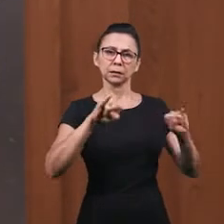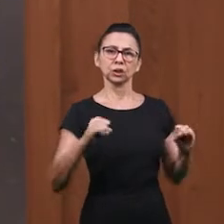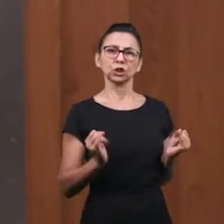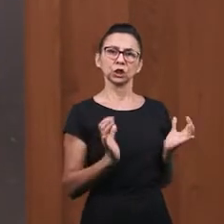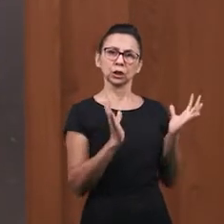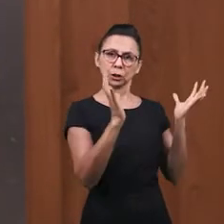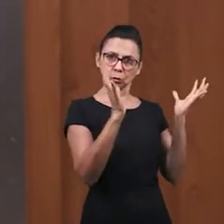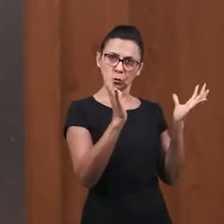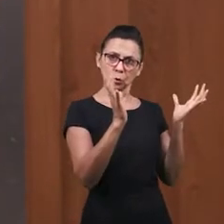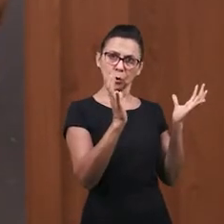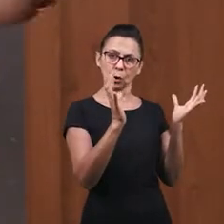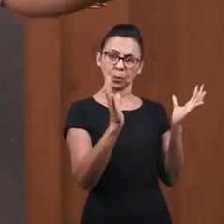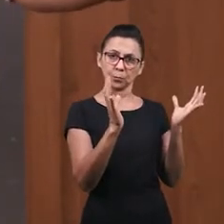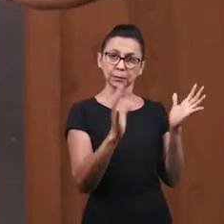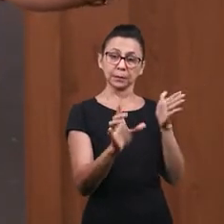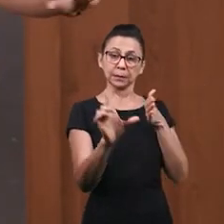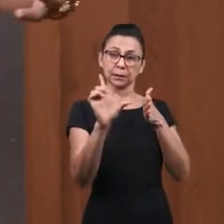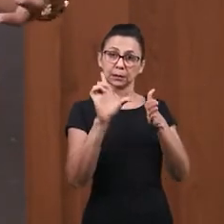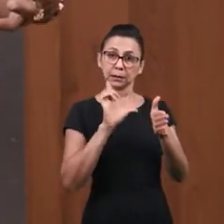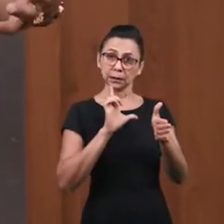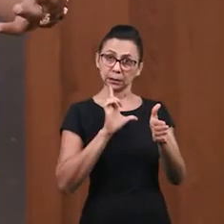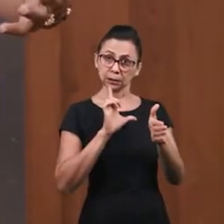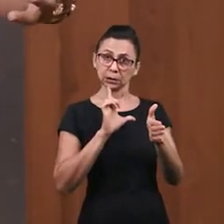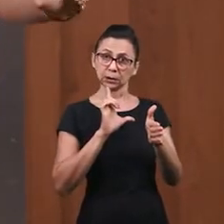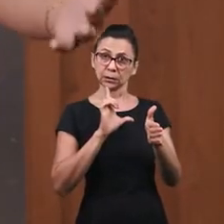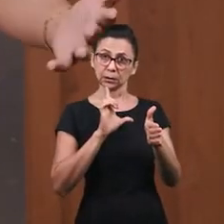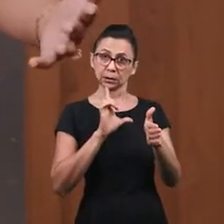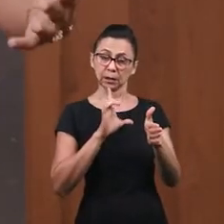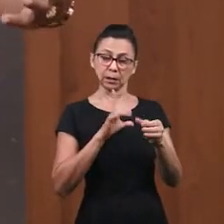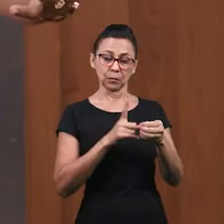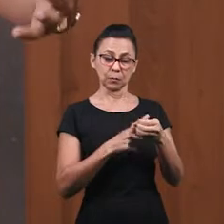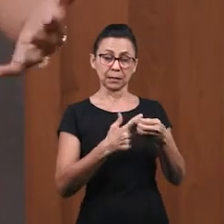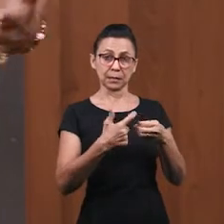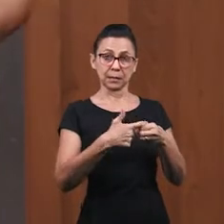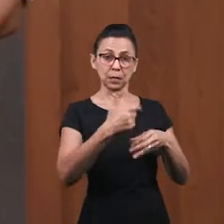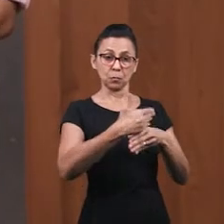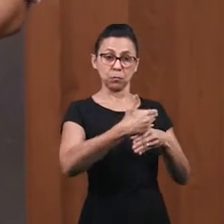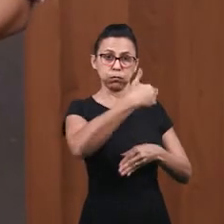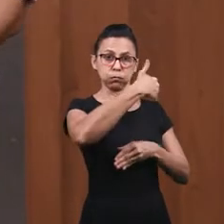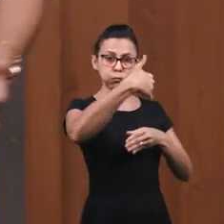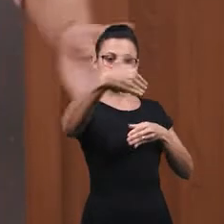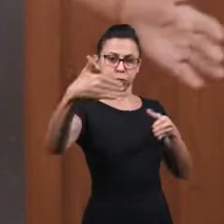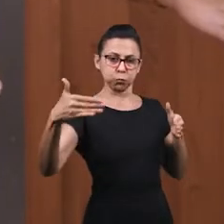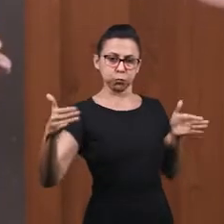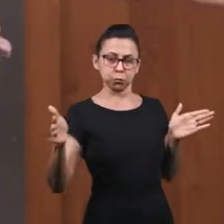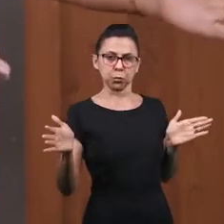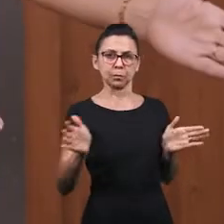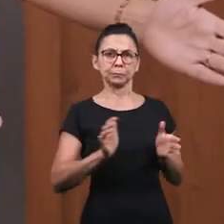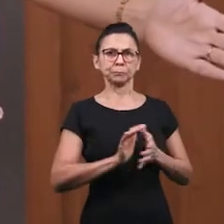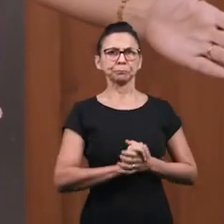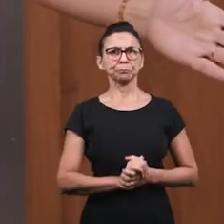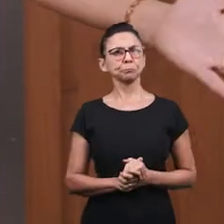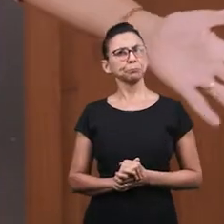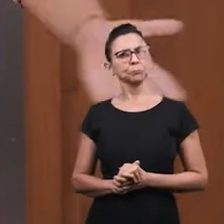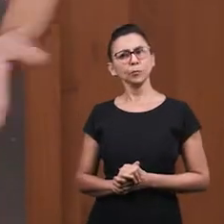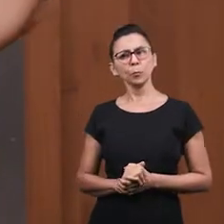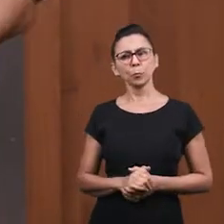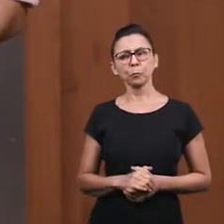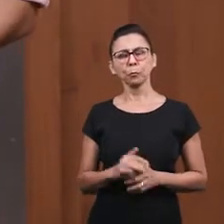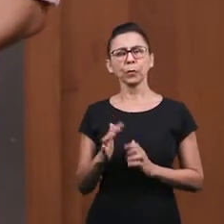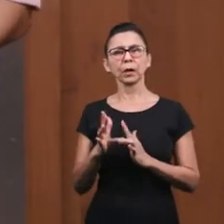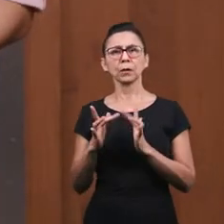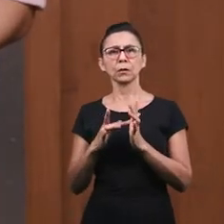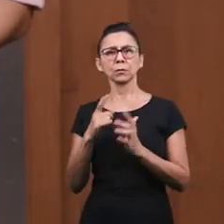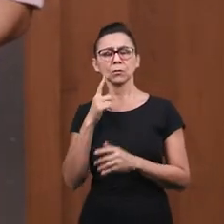Y antes de entrar en los muros de Jericó Que era una ciudad amurallada Curó a un